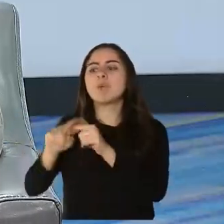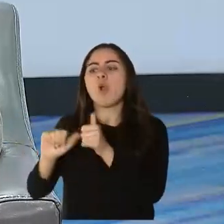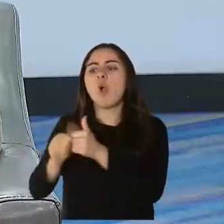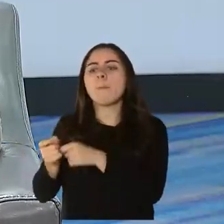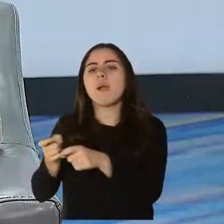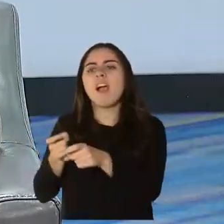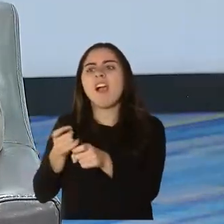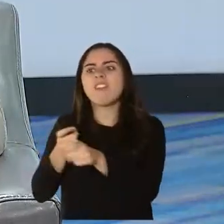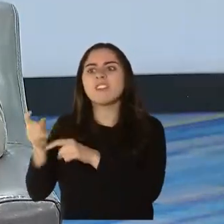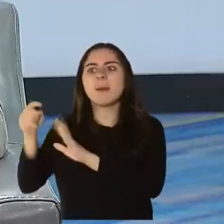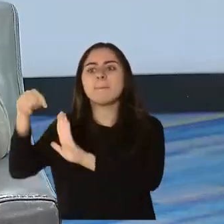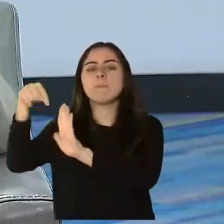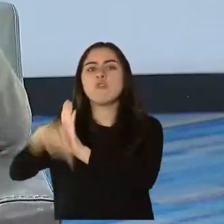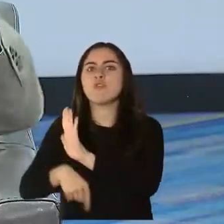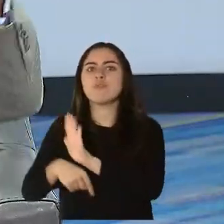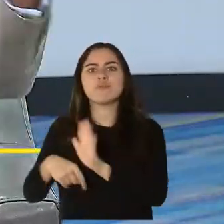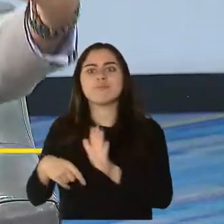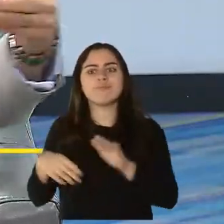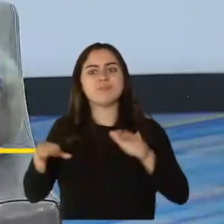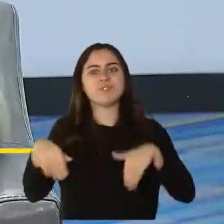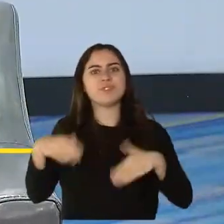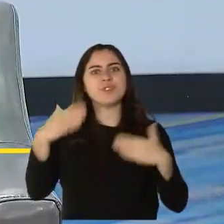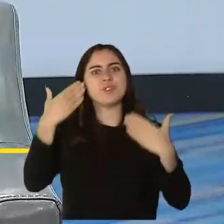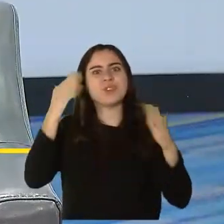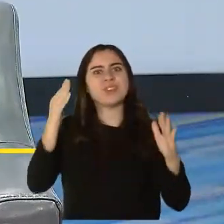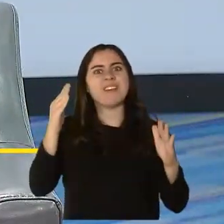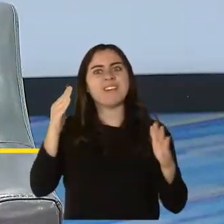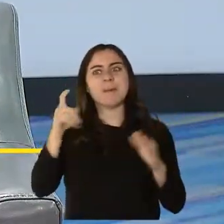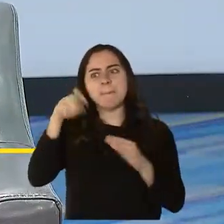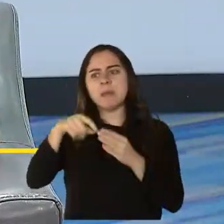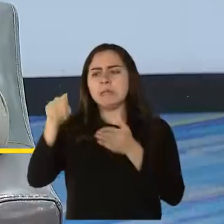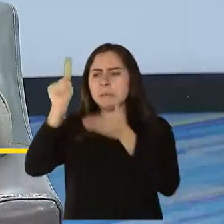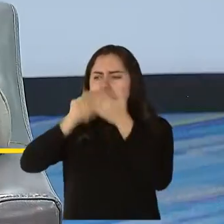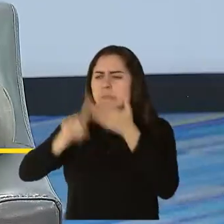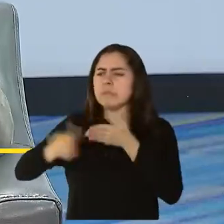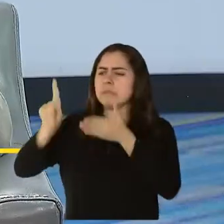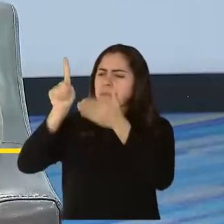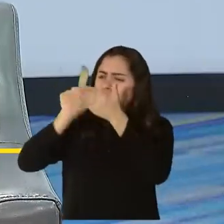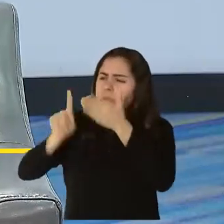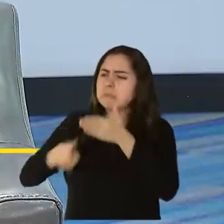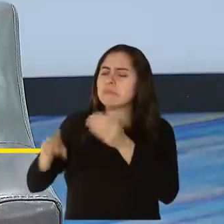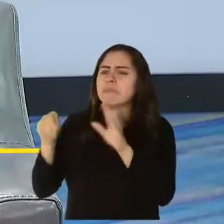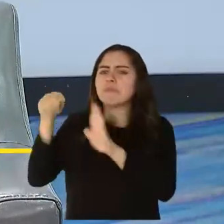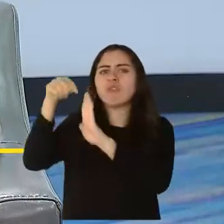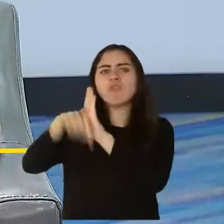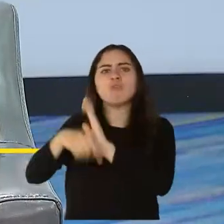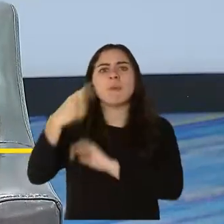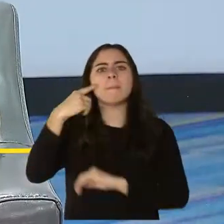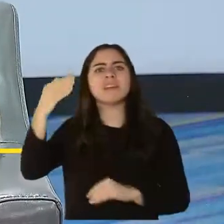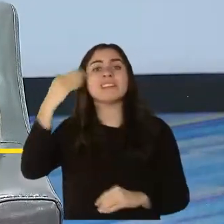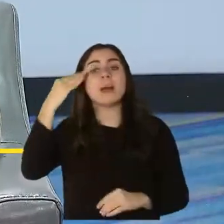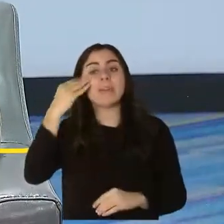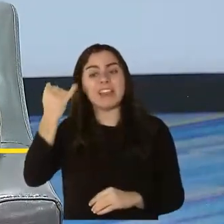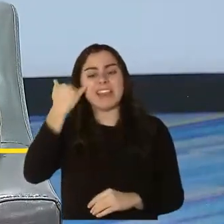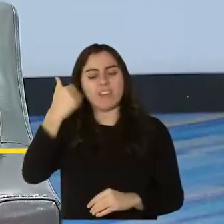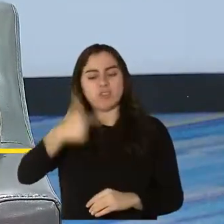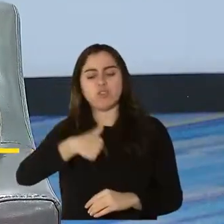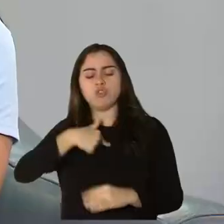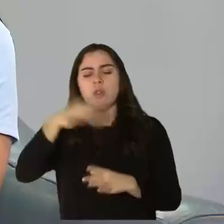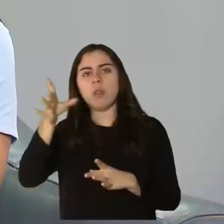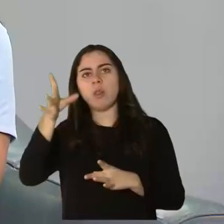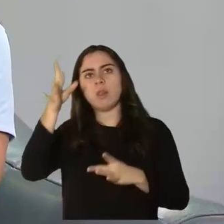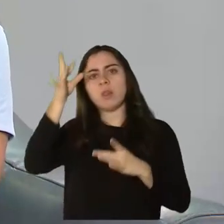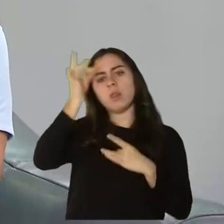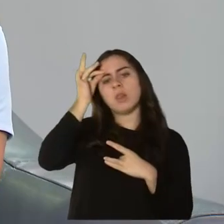estudios para identificar si también previene la transmisión del virus si tú te infectas y tienes tus anticuerpos. Sí, en fin, todavía